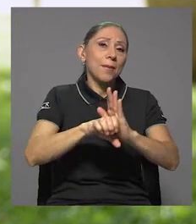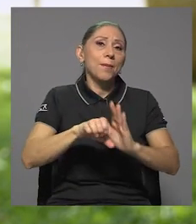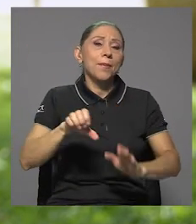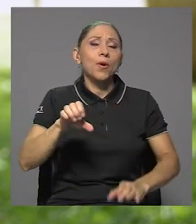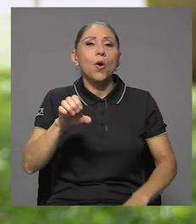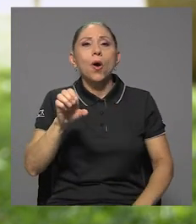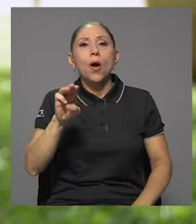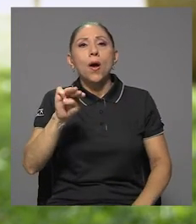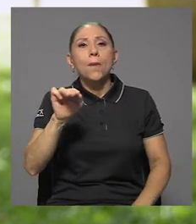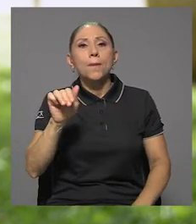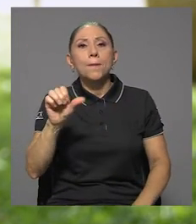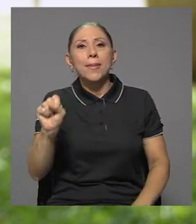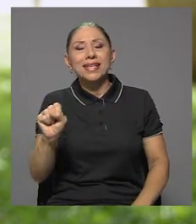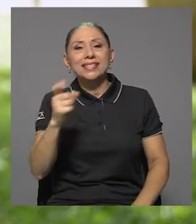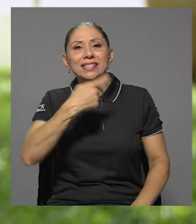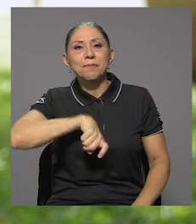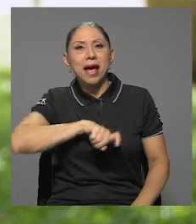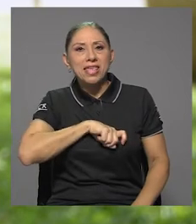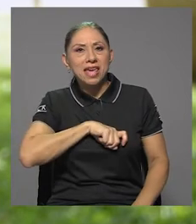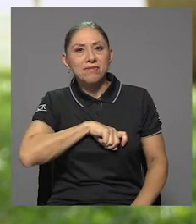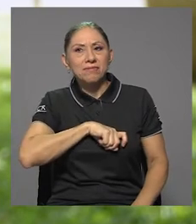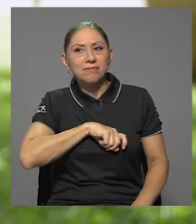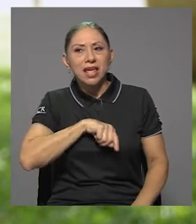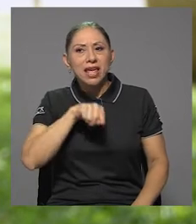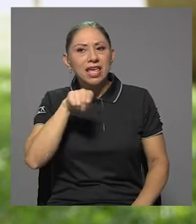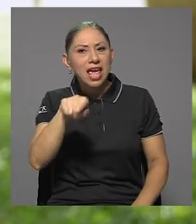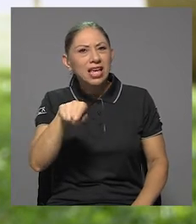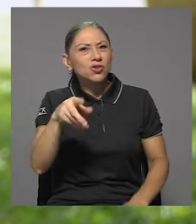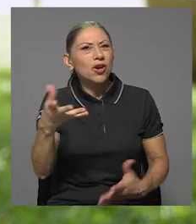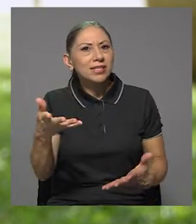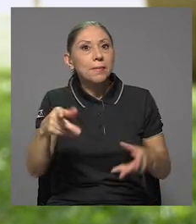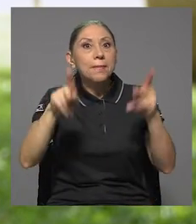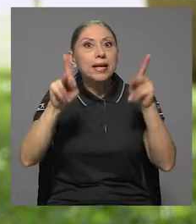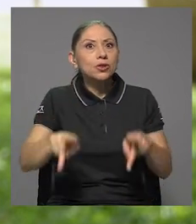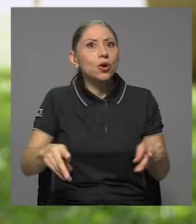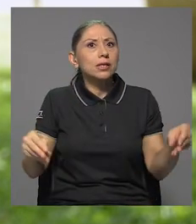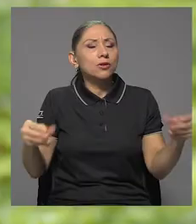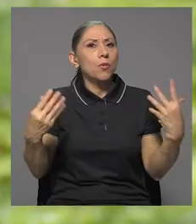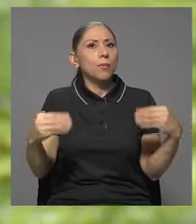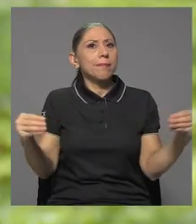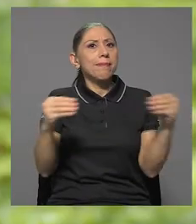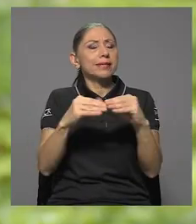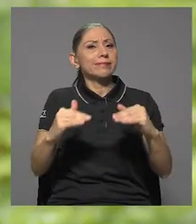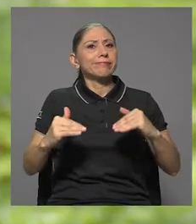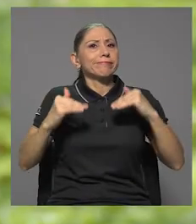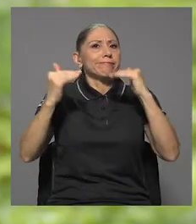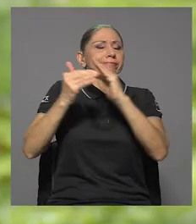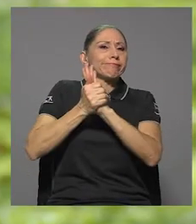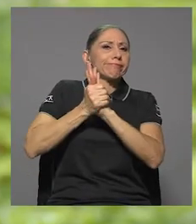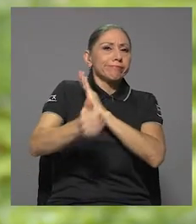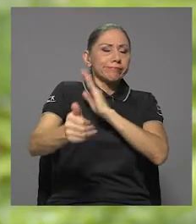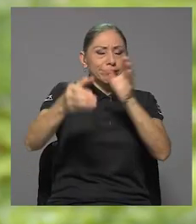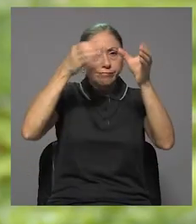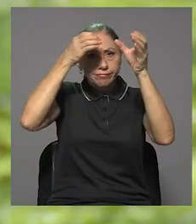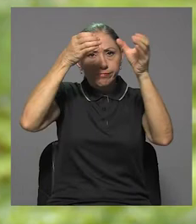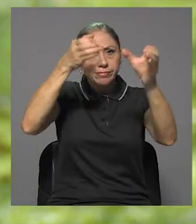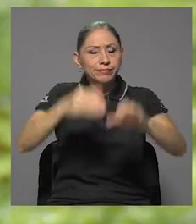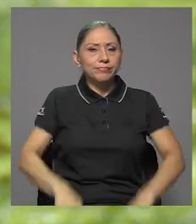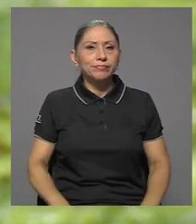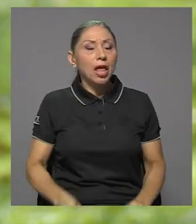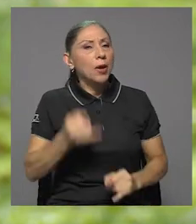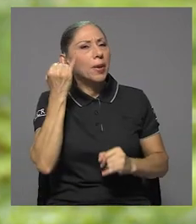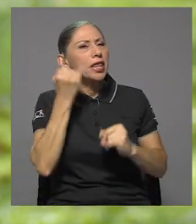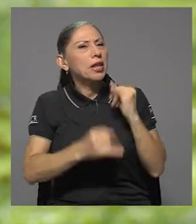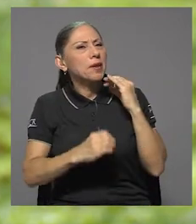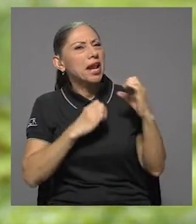MENSA España, que es la Asociación de Personas Altamente Dotadas. Para terminar la entrevista, María Marta,